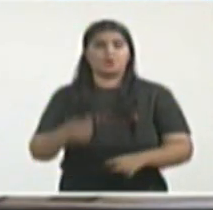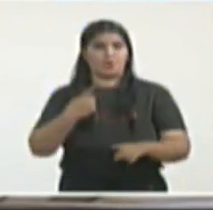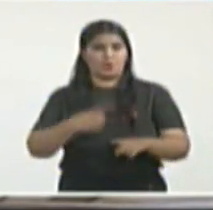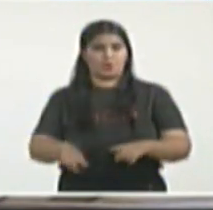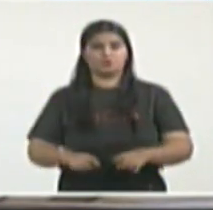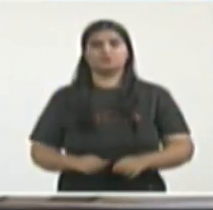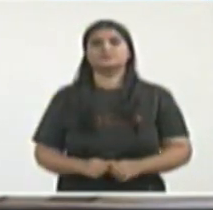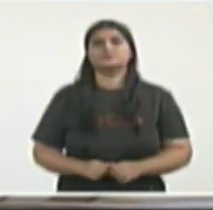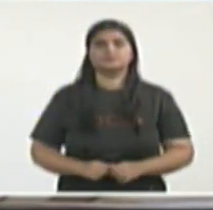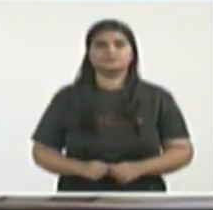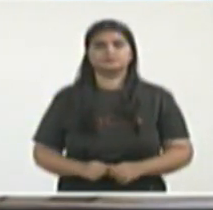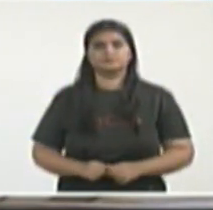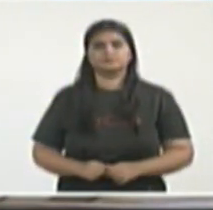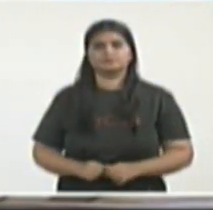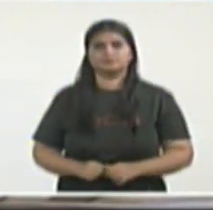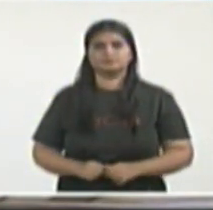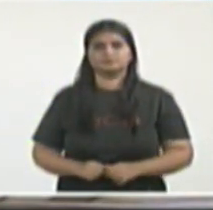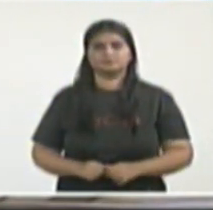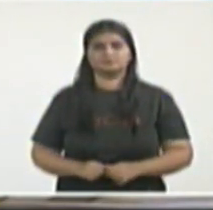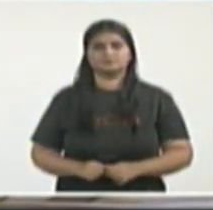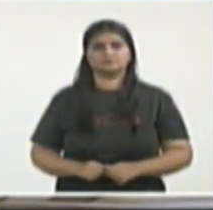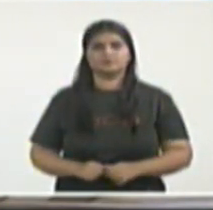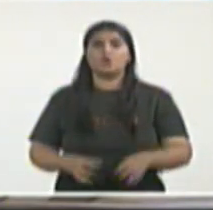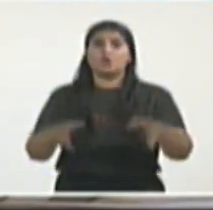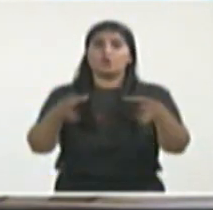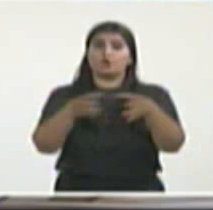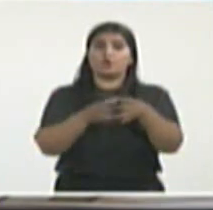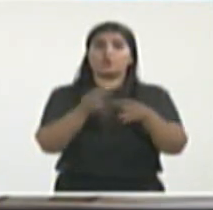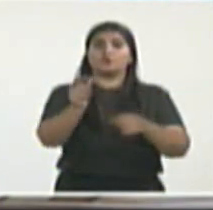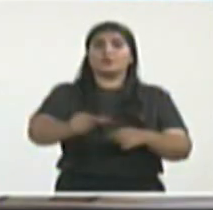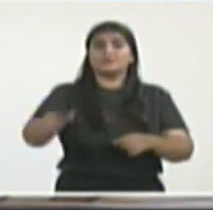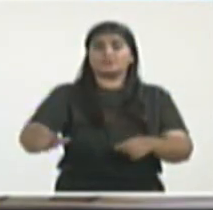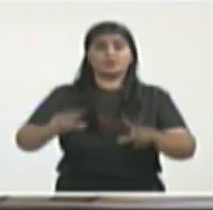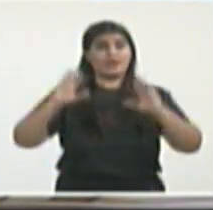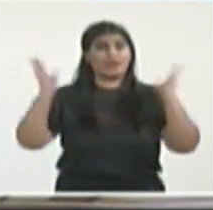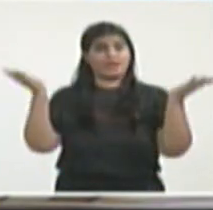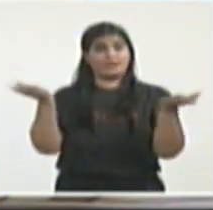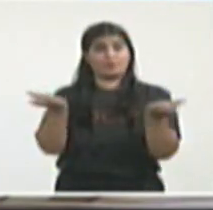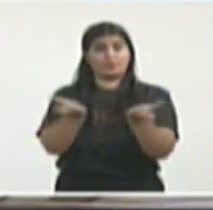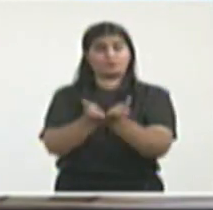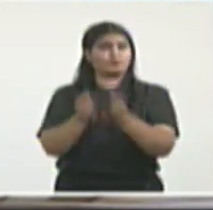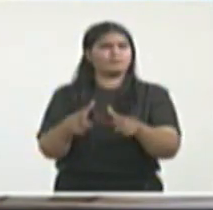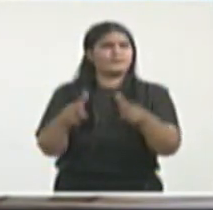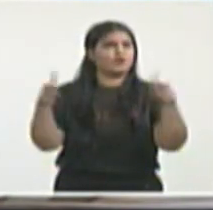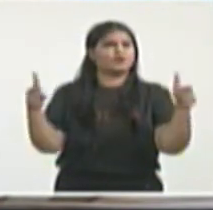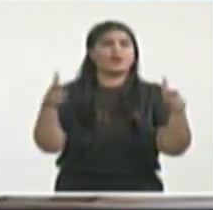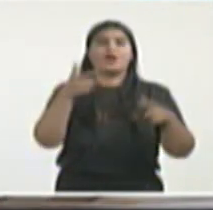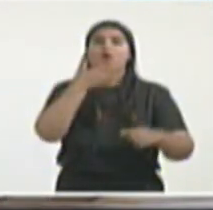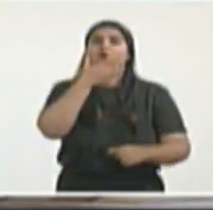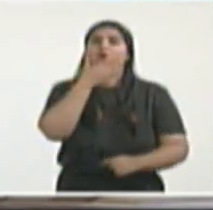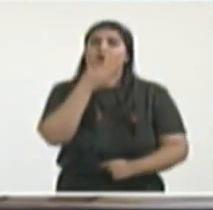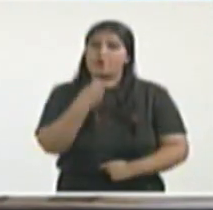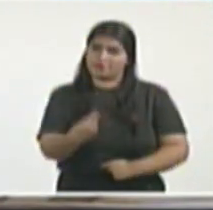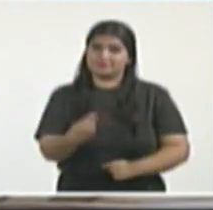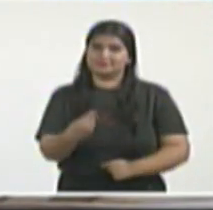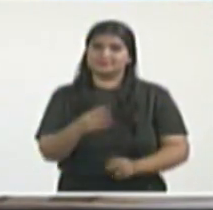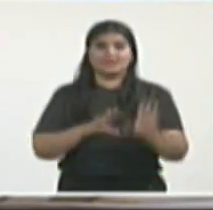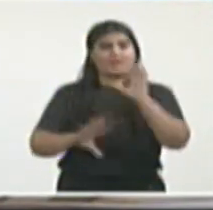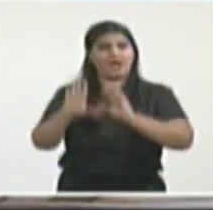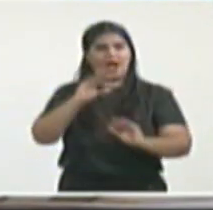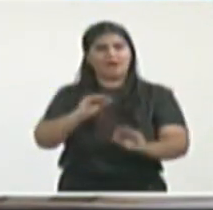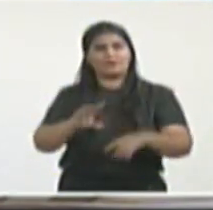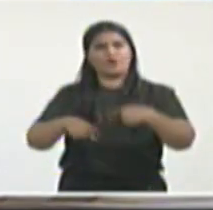los llamados influenciadores internacionales, jóvenes, muchos de ellos, personas que tienen seguidores,